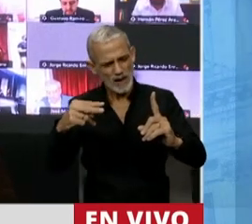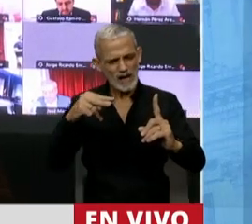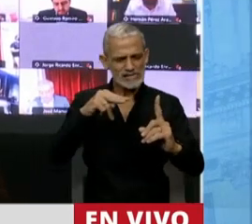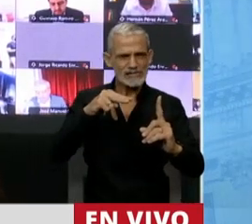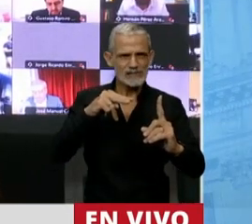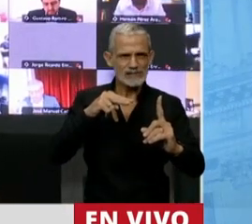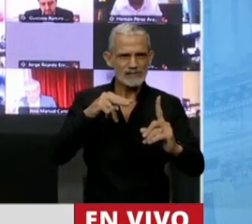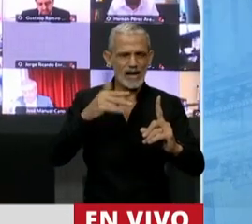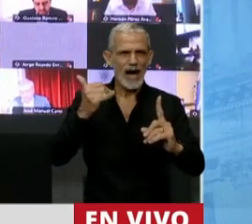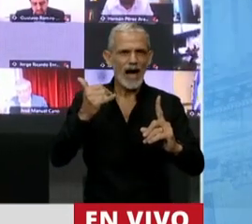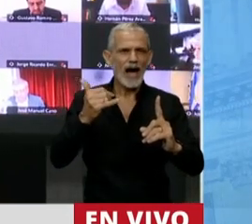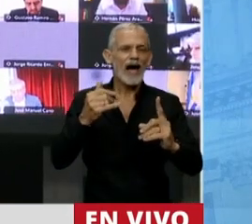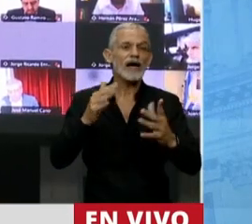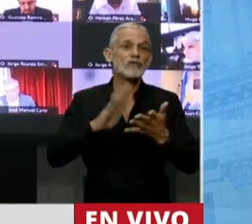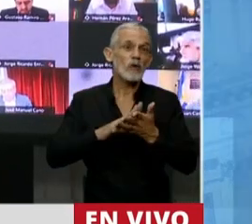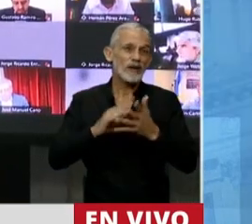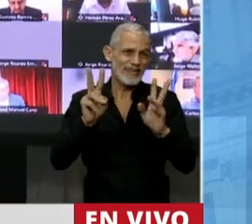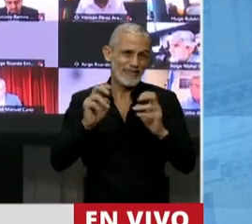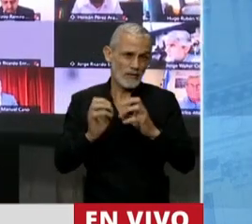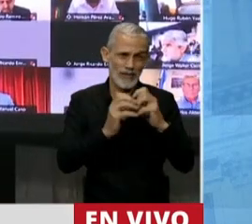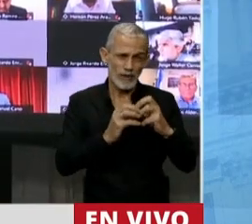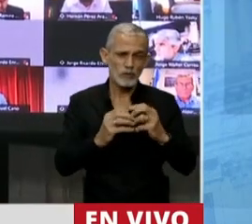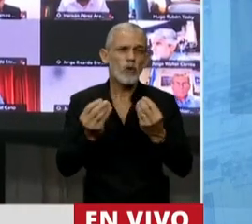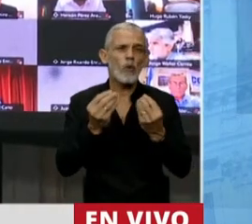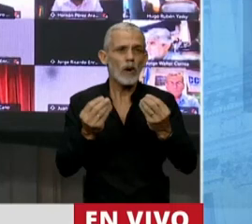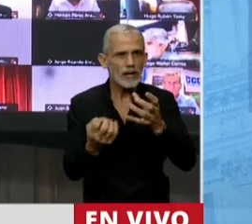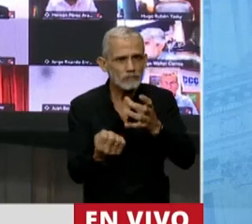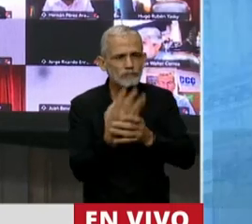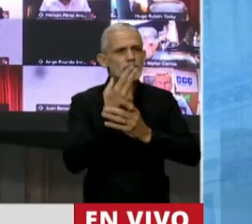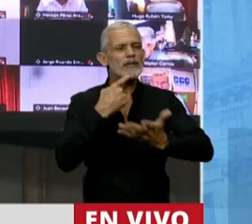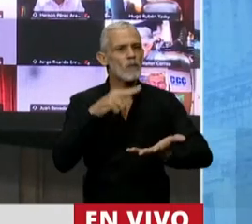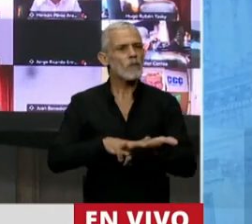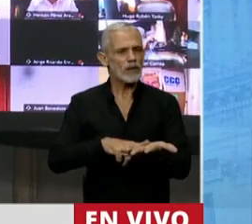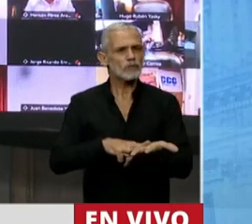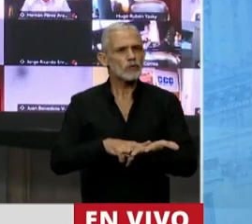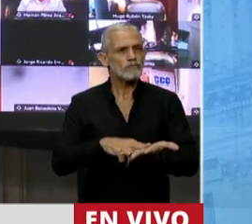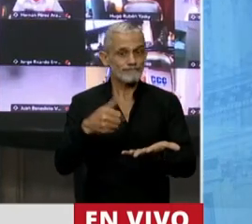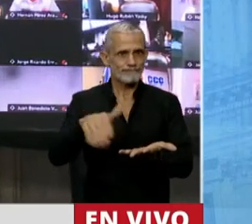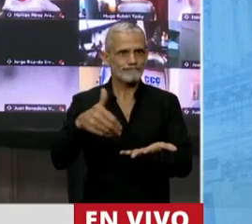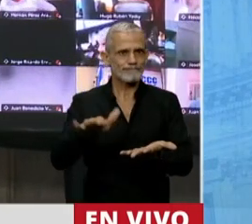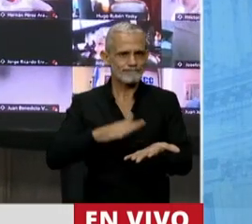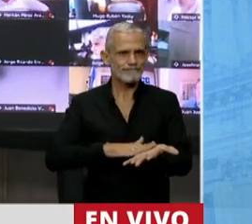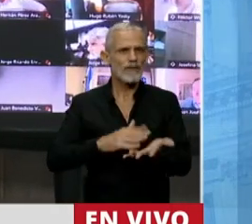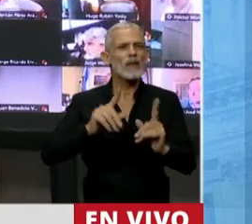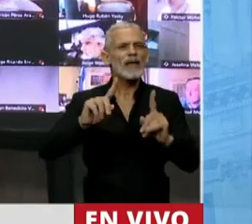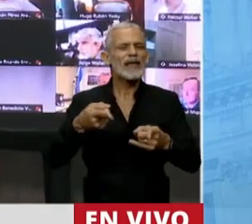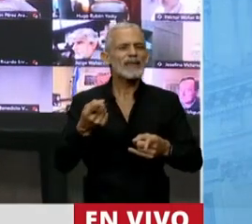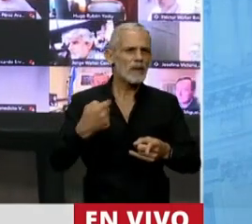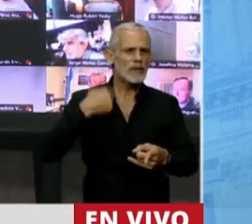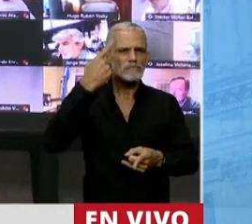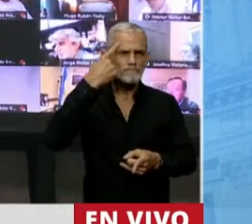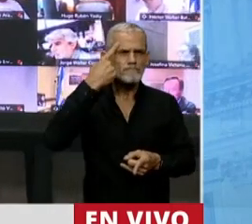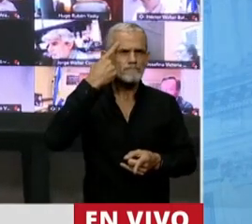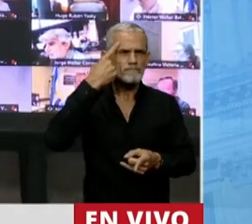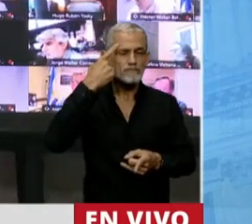vinculada a lo que estamos discutiendo, que es la creación del impuesto, pero también me parece que tenemos que